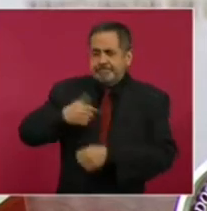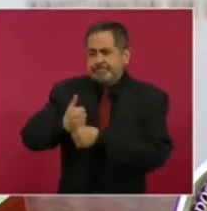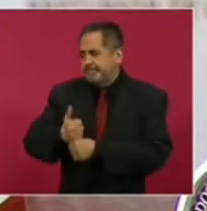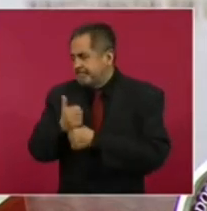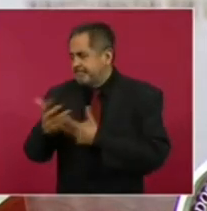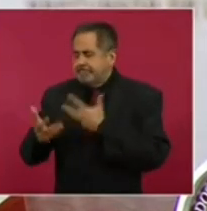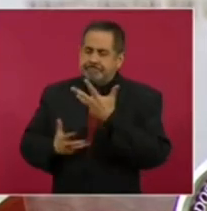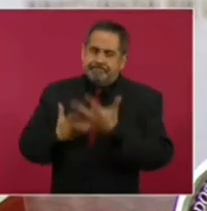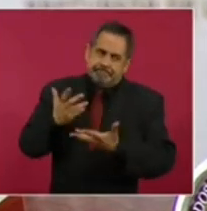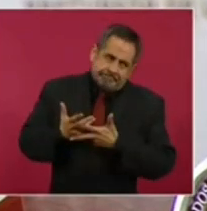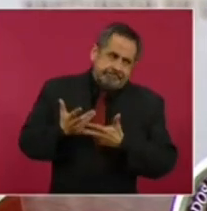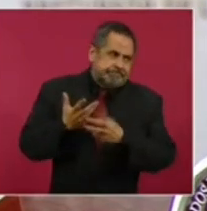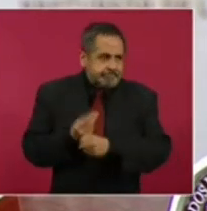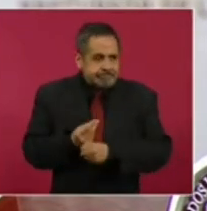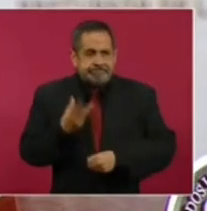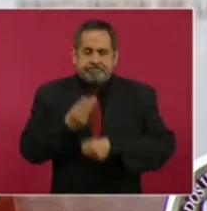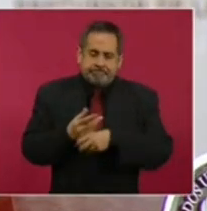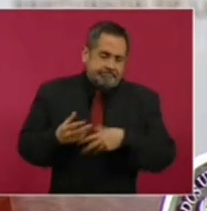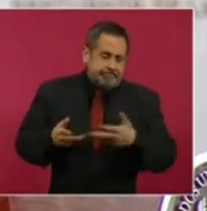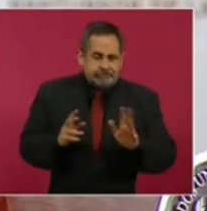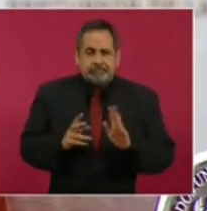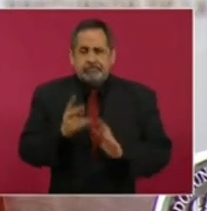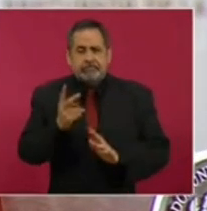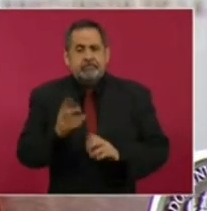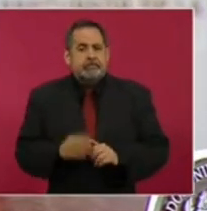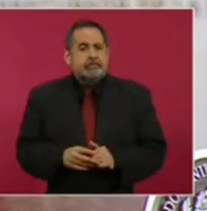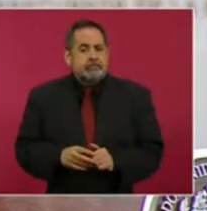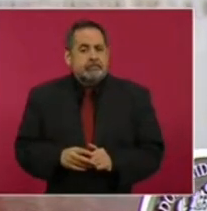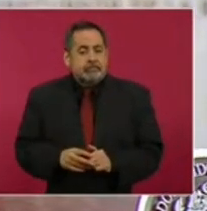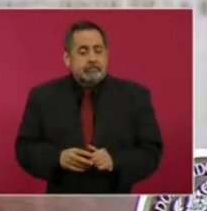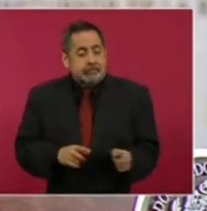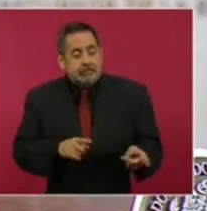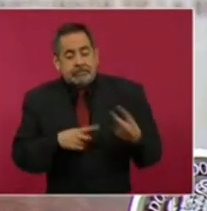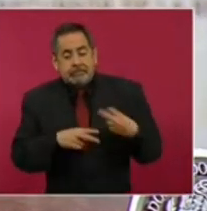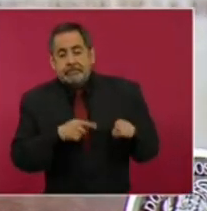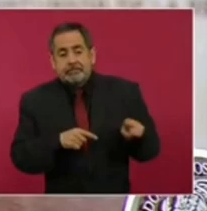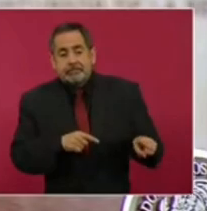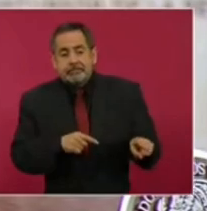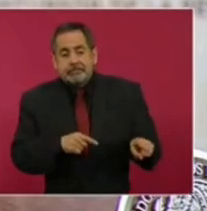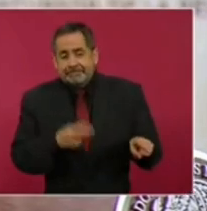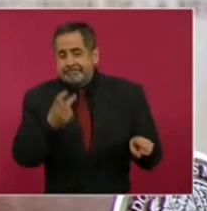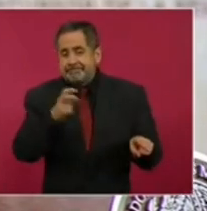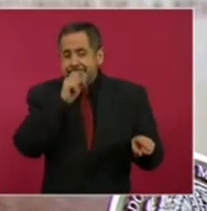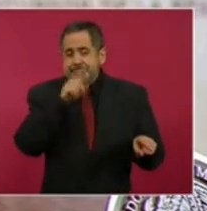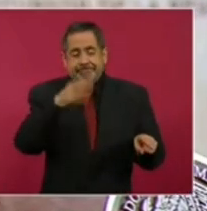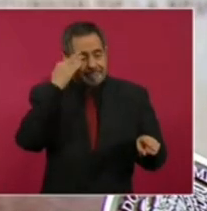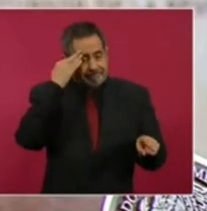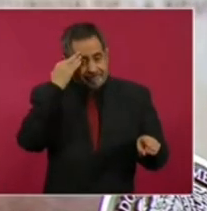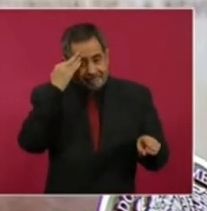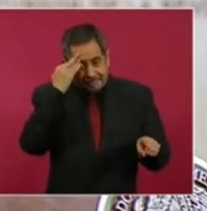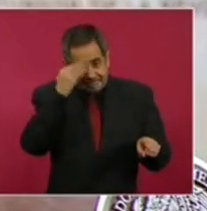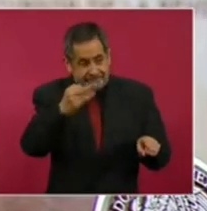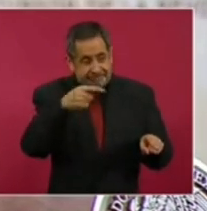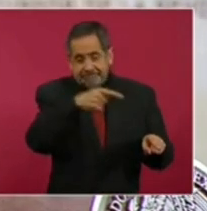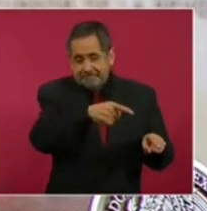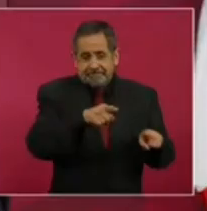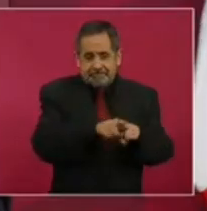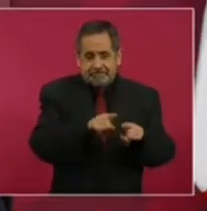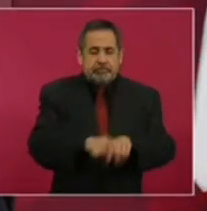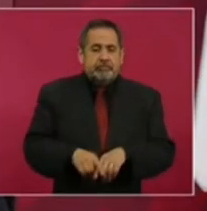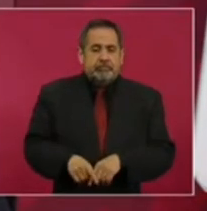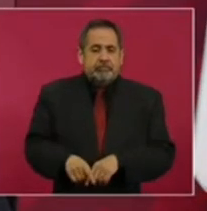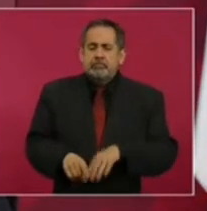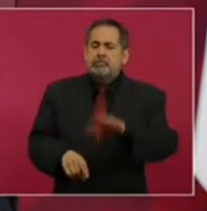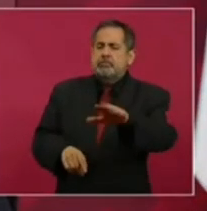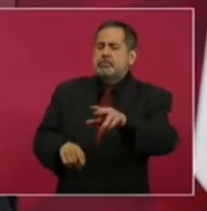de ese tiempo. Sobre el